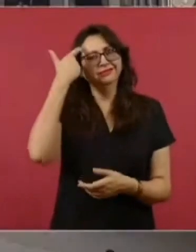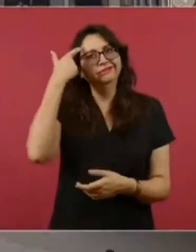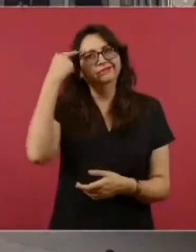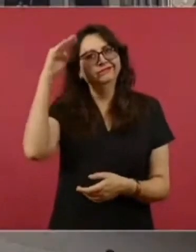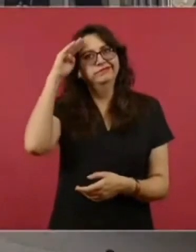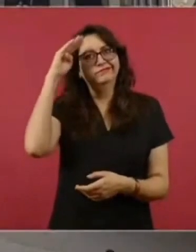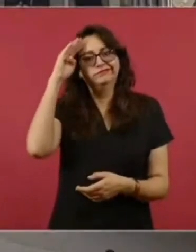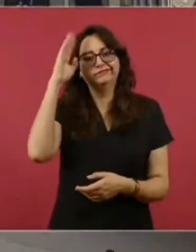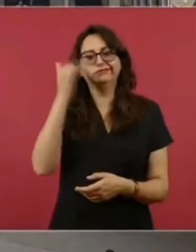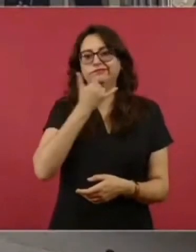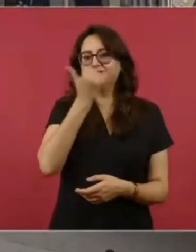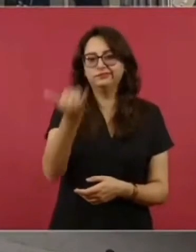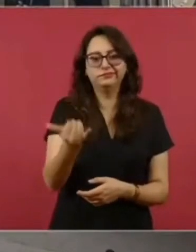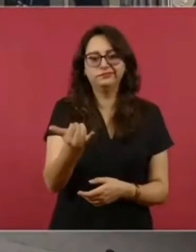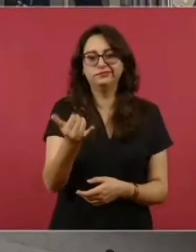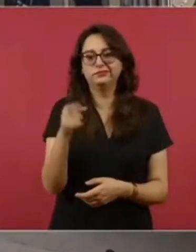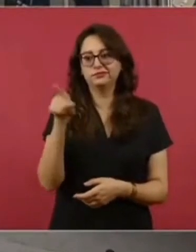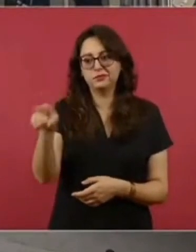pensando que